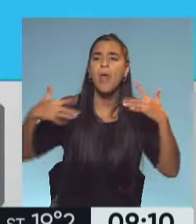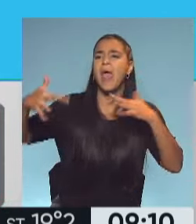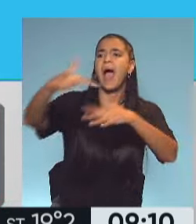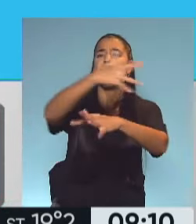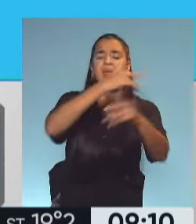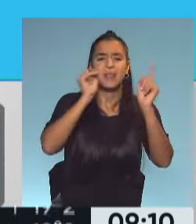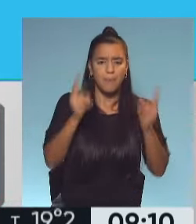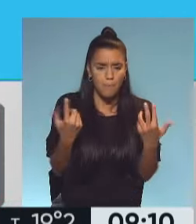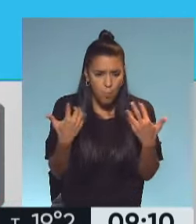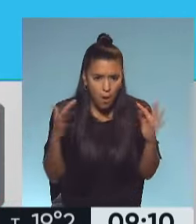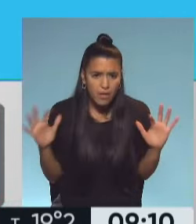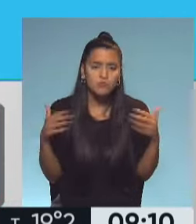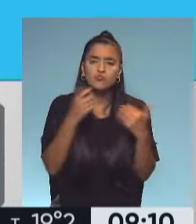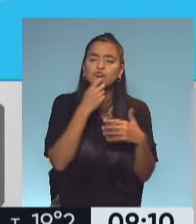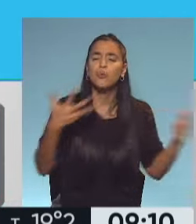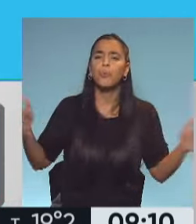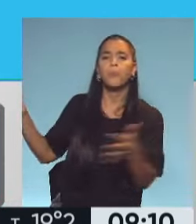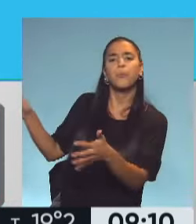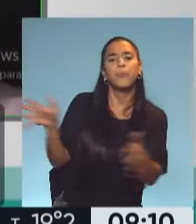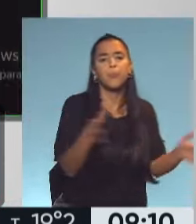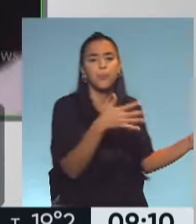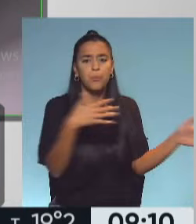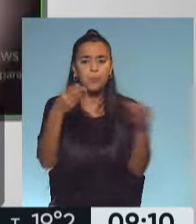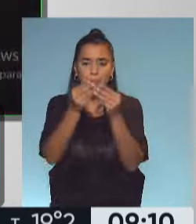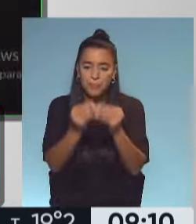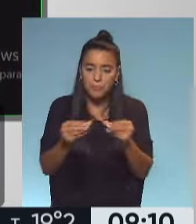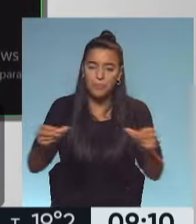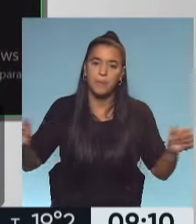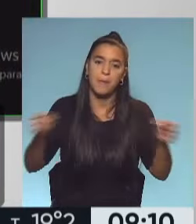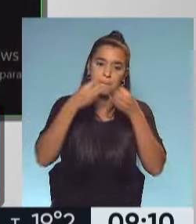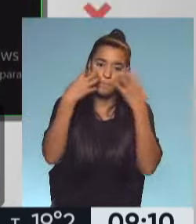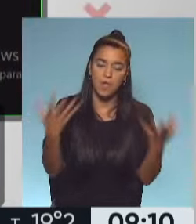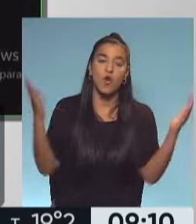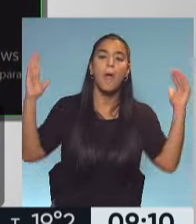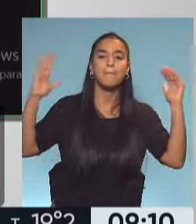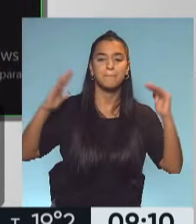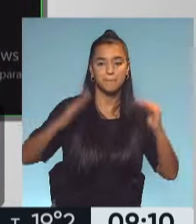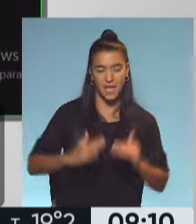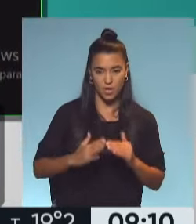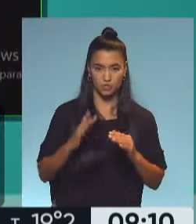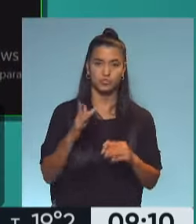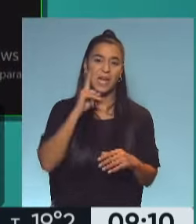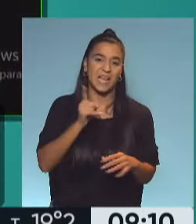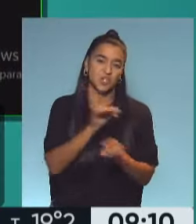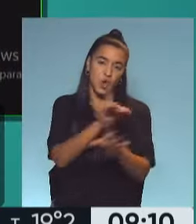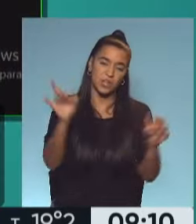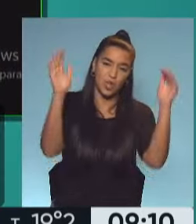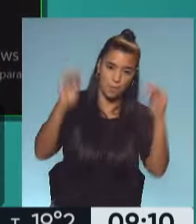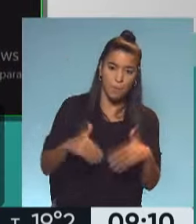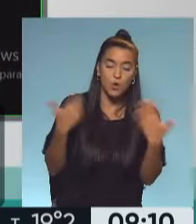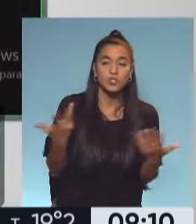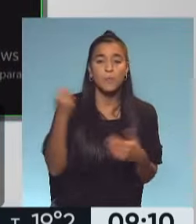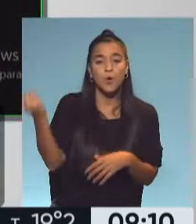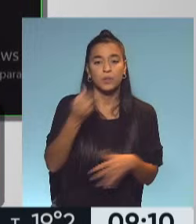Entonces, si yo mentiro el ambiente, se diluye y se reduce notablemente el riesgo. Por eso es importante